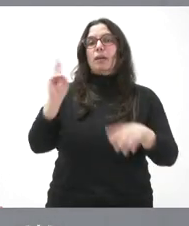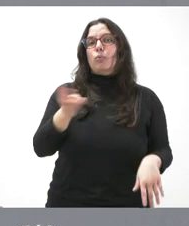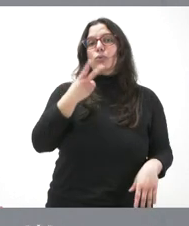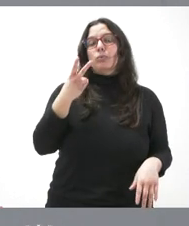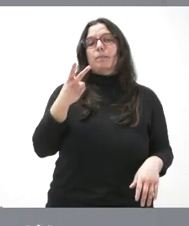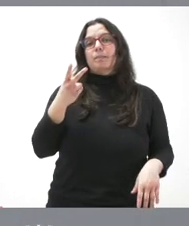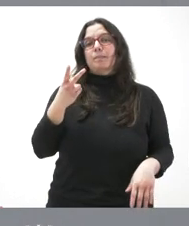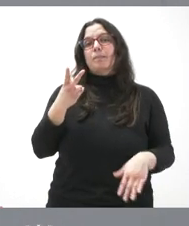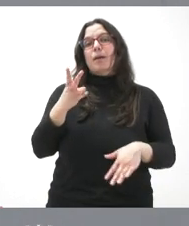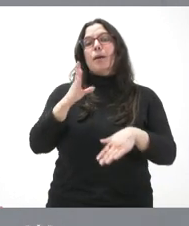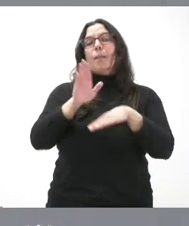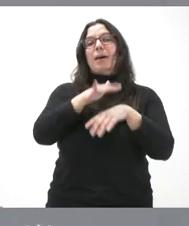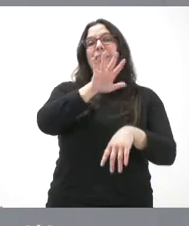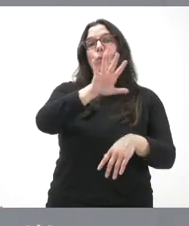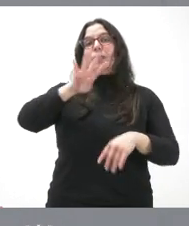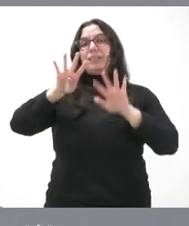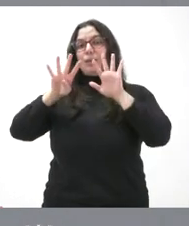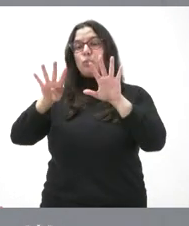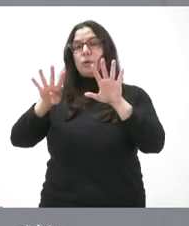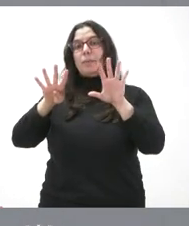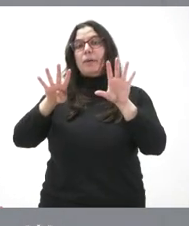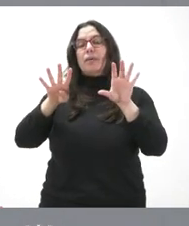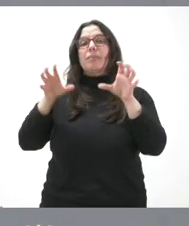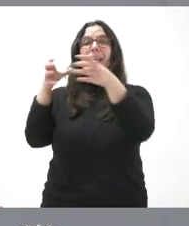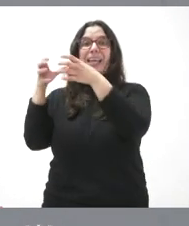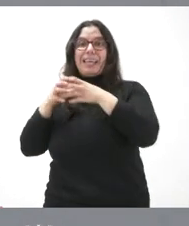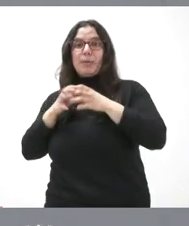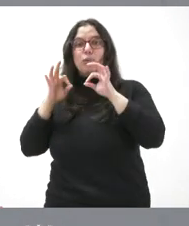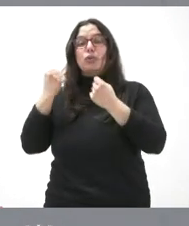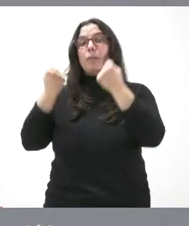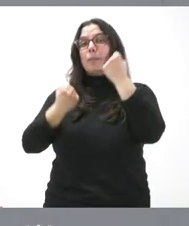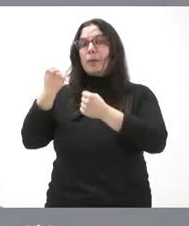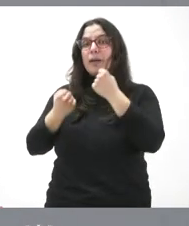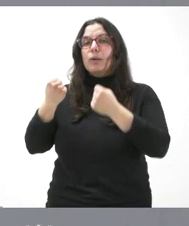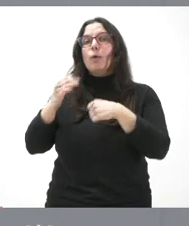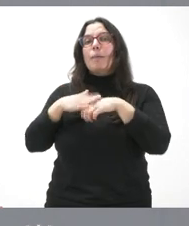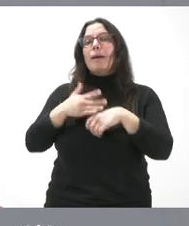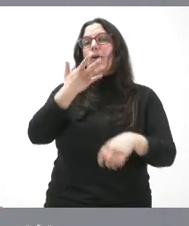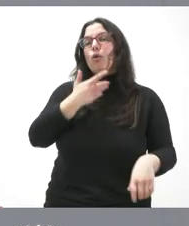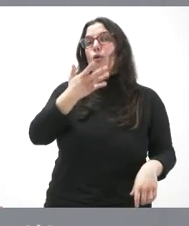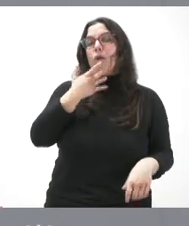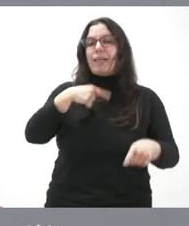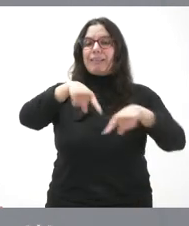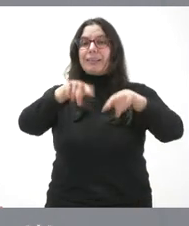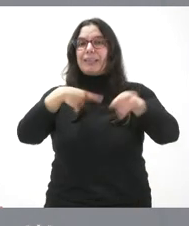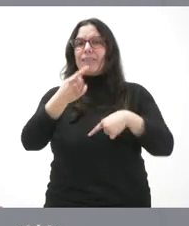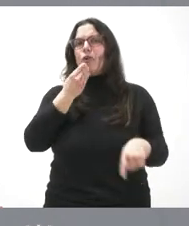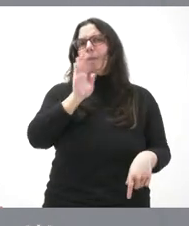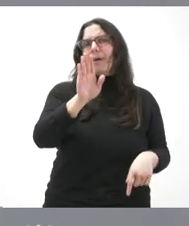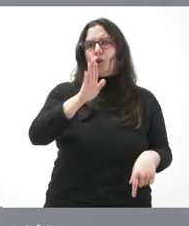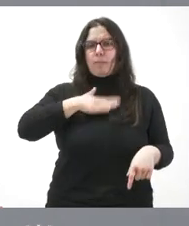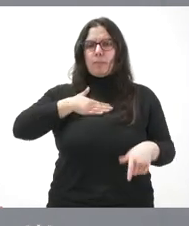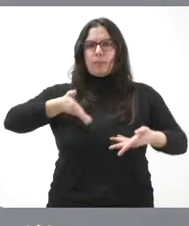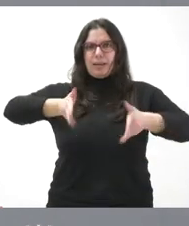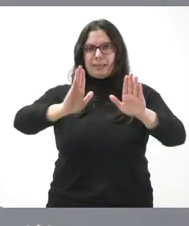para 59 equipos aforadores de vehículos para conocer mejor el comportamiento del tráfico en la red autonómica de carreteras de Castilla